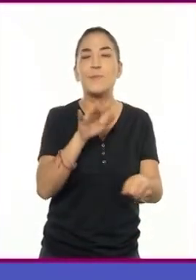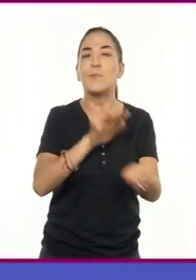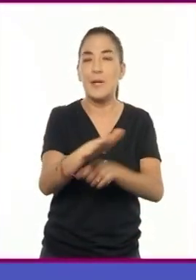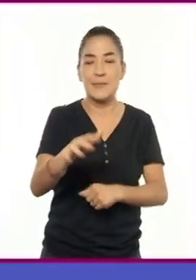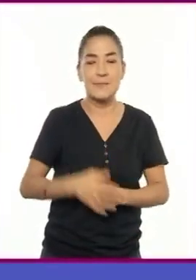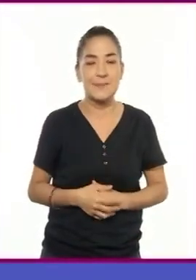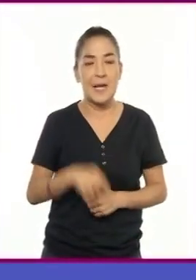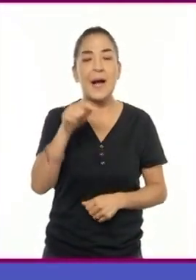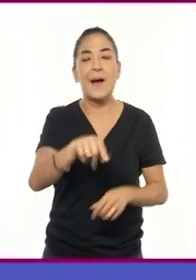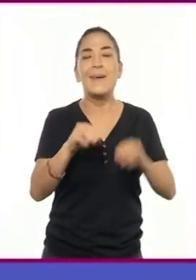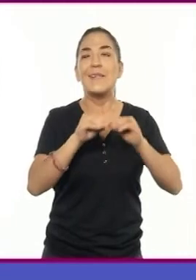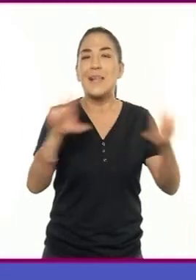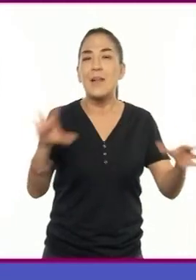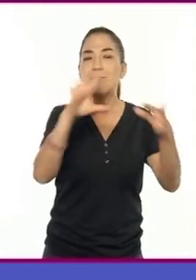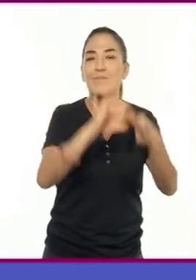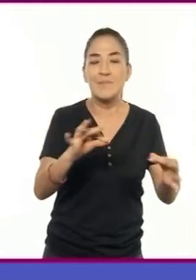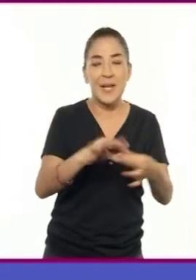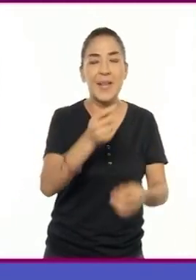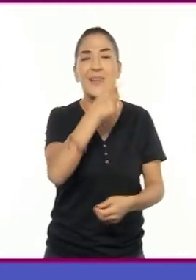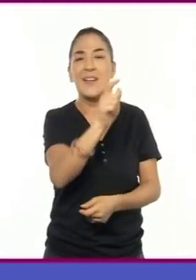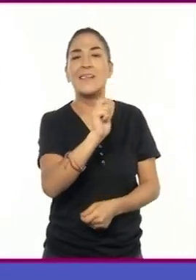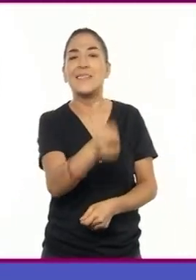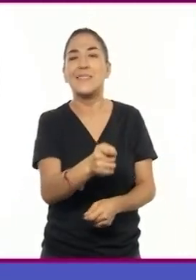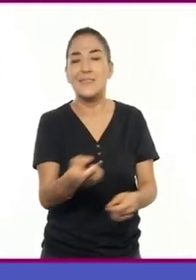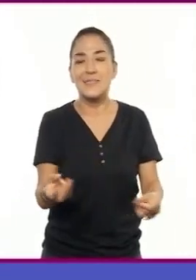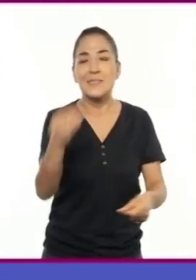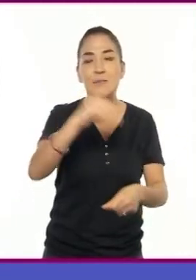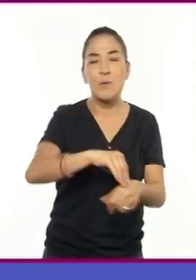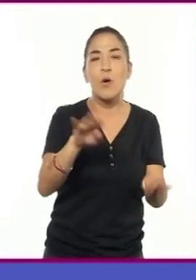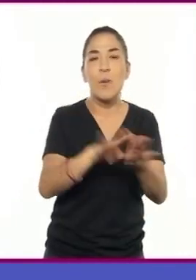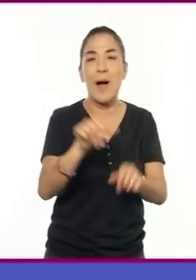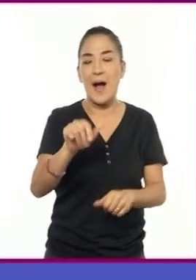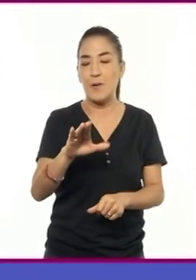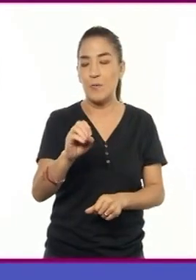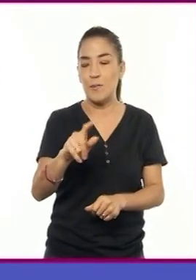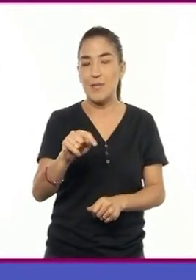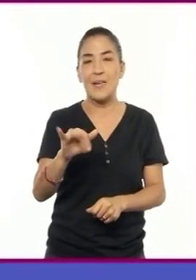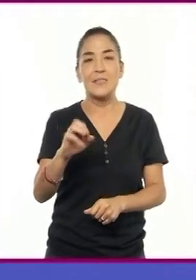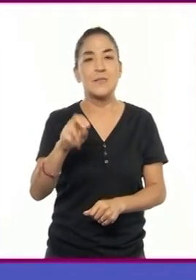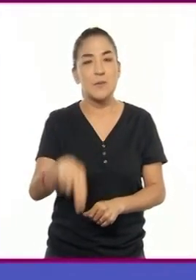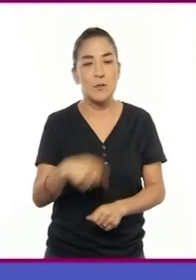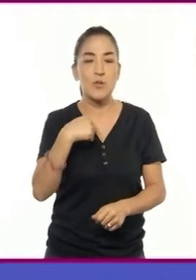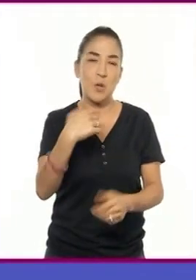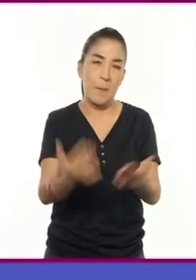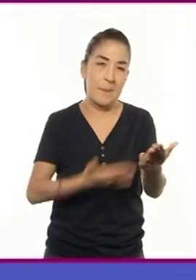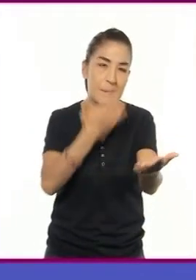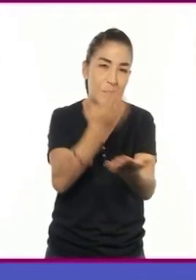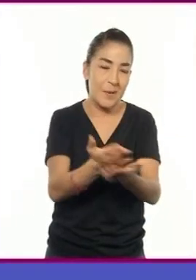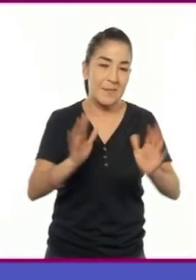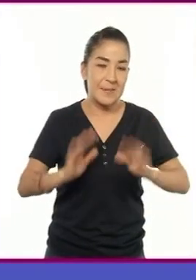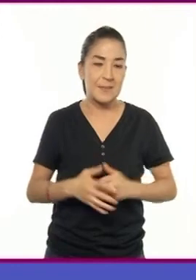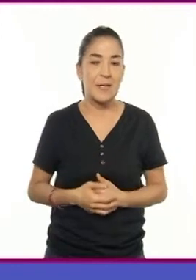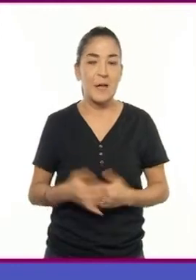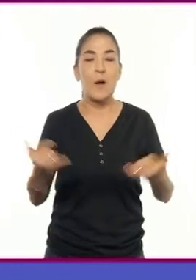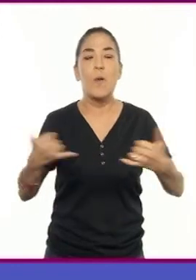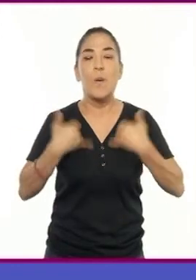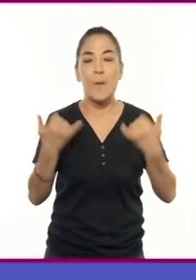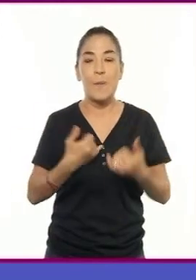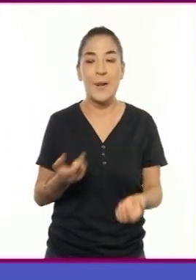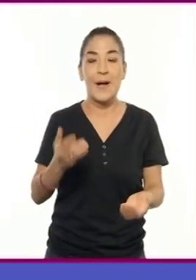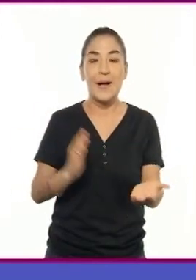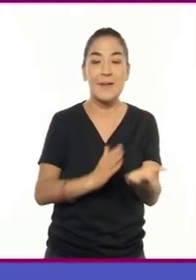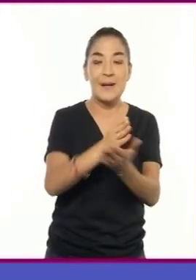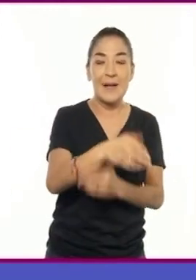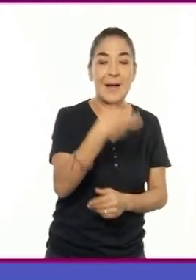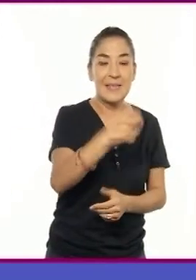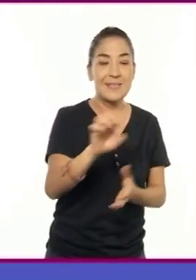Es muy claro lo que dice. Solo hay que adaptarlo a una acotación. Yo propondría. El joven entra al escenario y